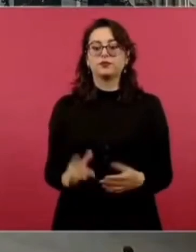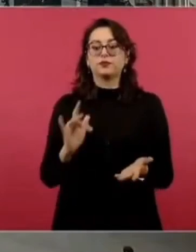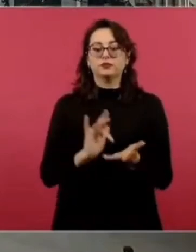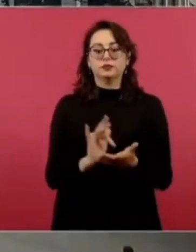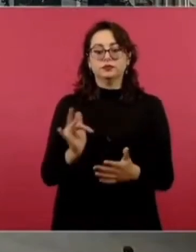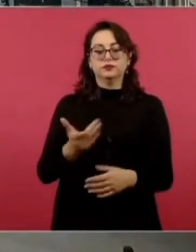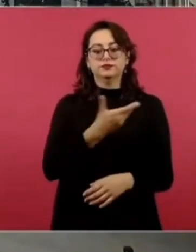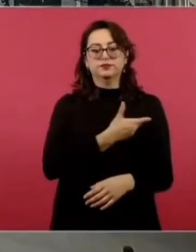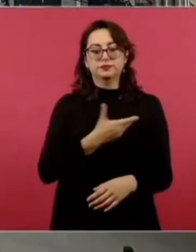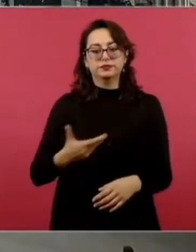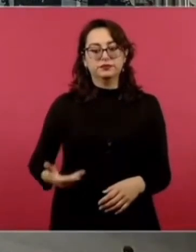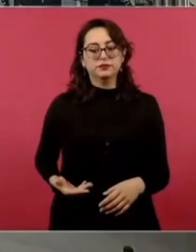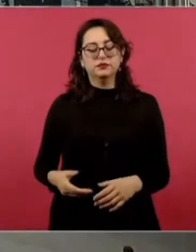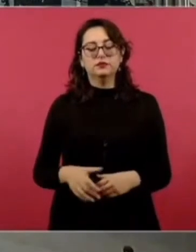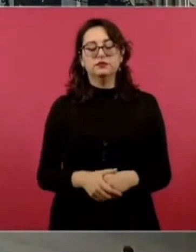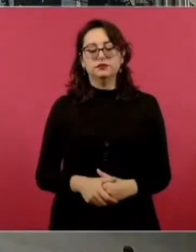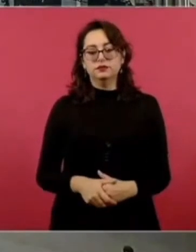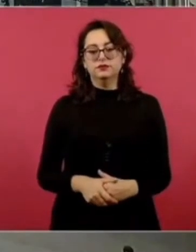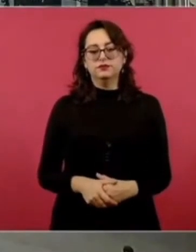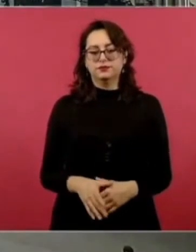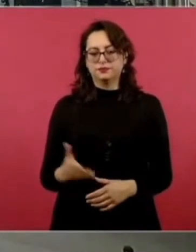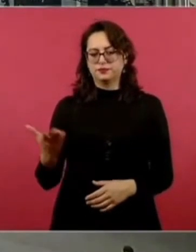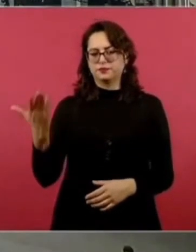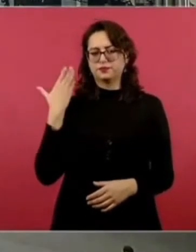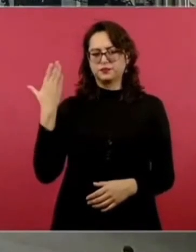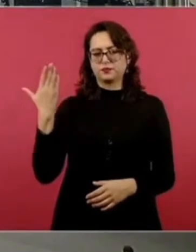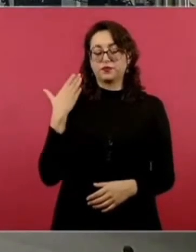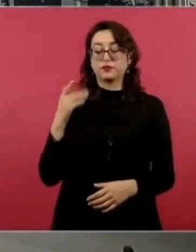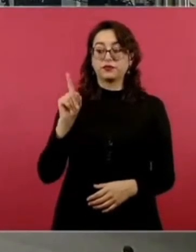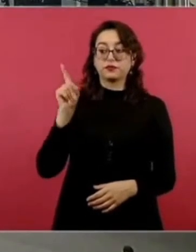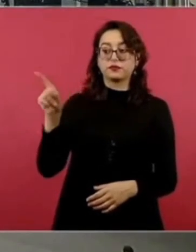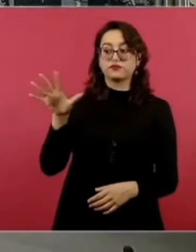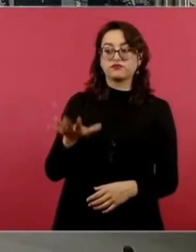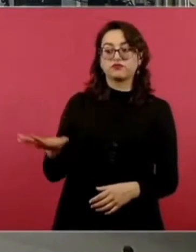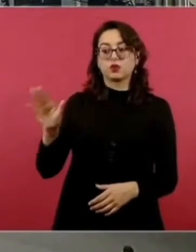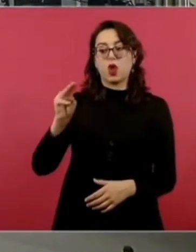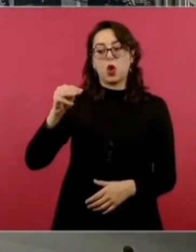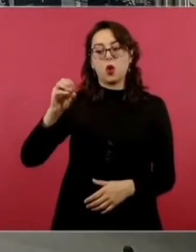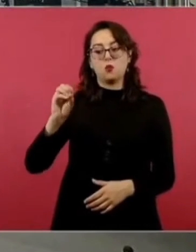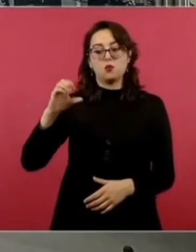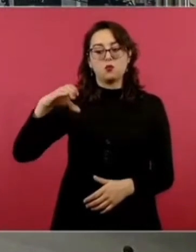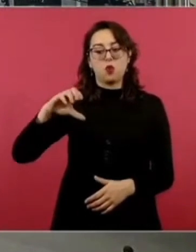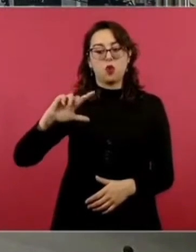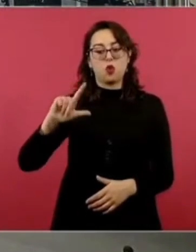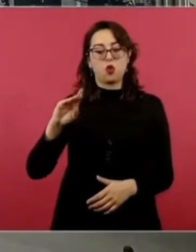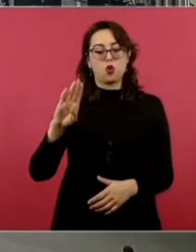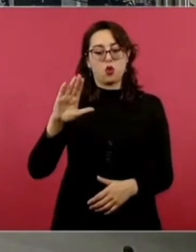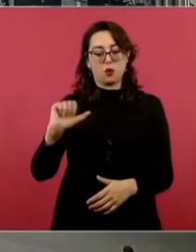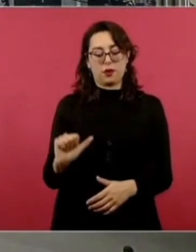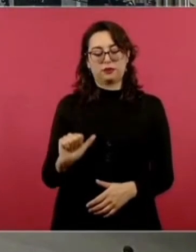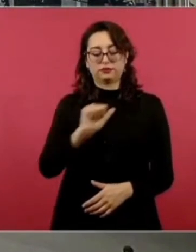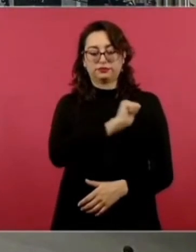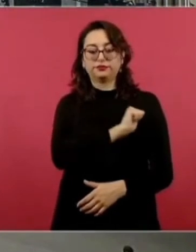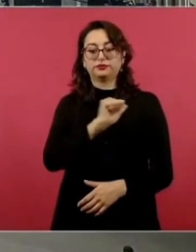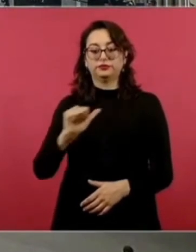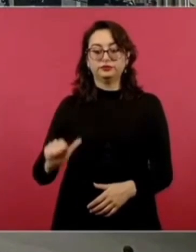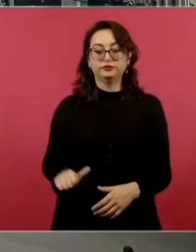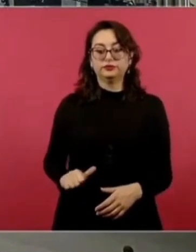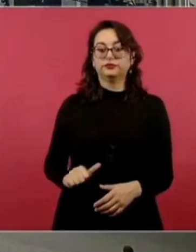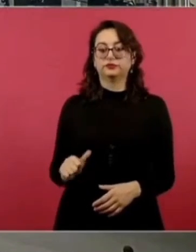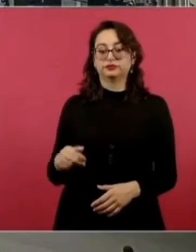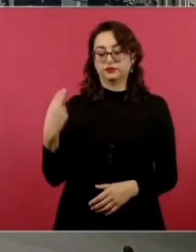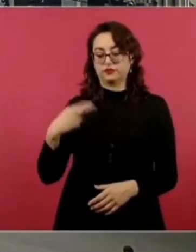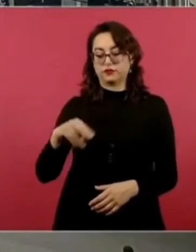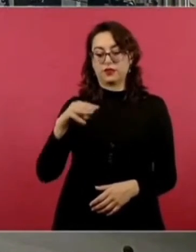Hace unas semanas vino a buscarlo el alcalde de Monclova, Mario Dávila, estuvo aquí a las afueras